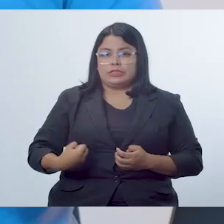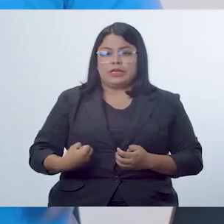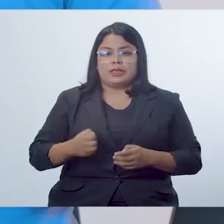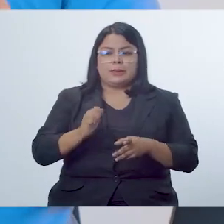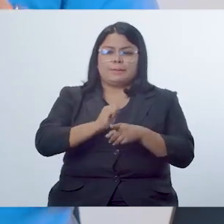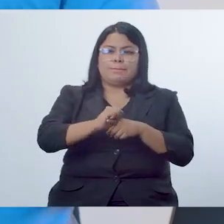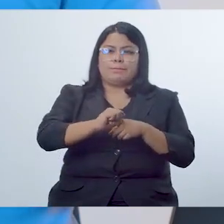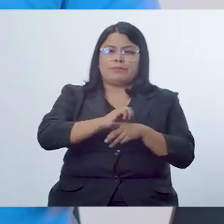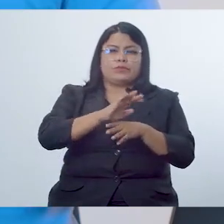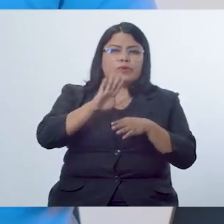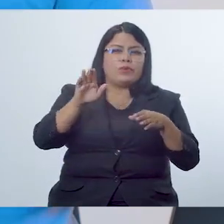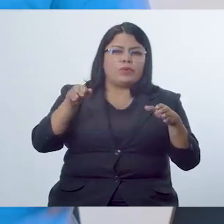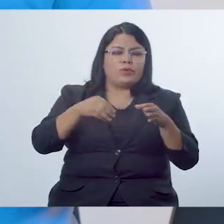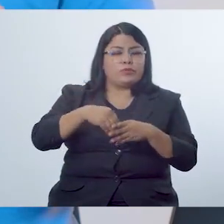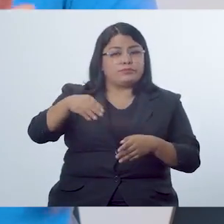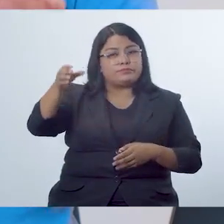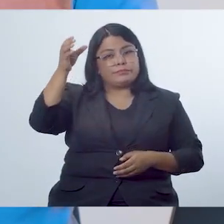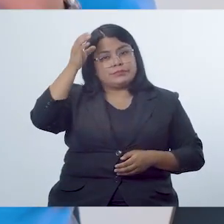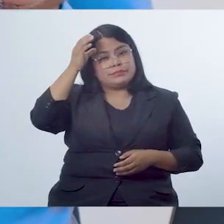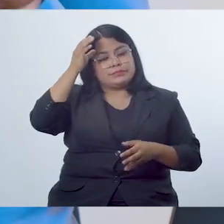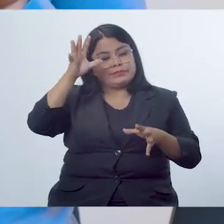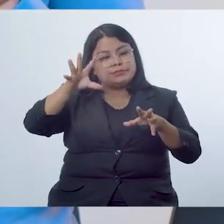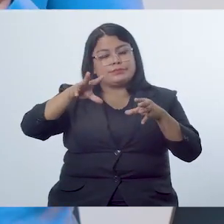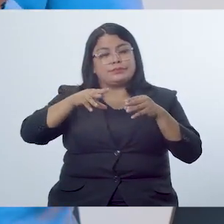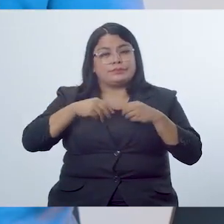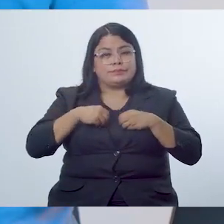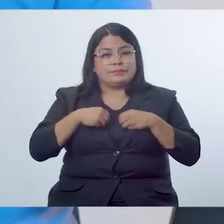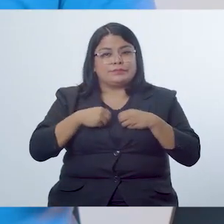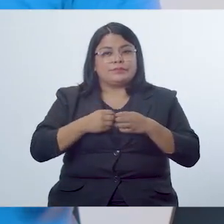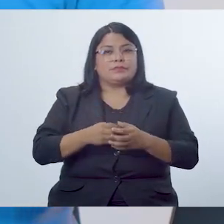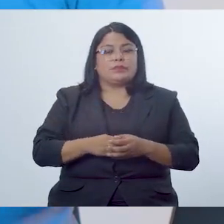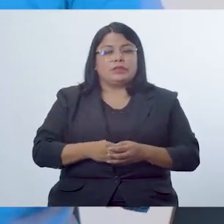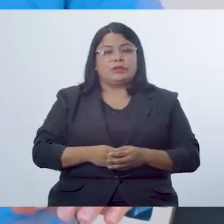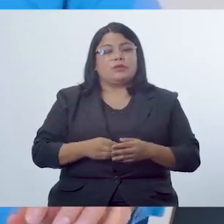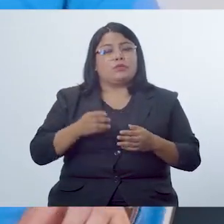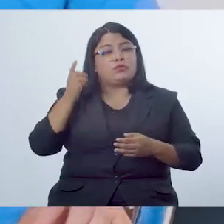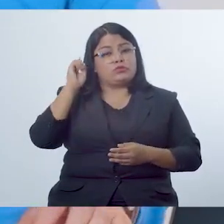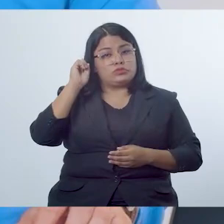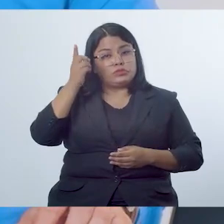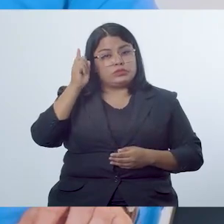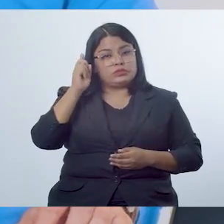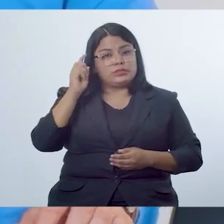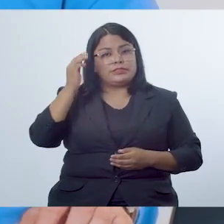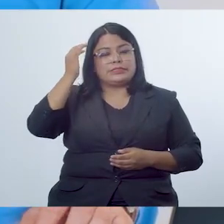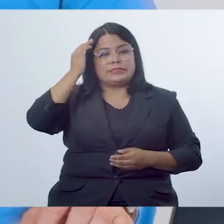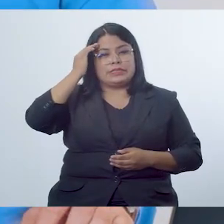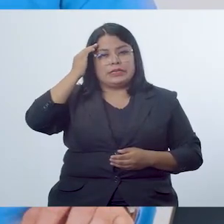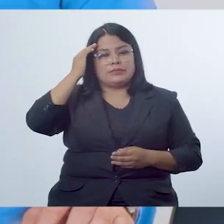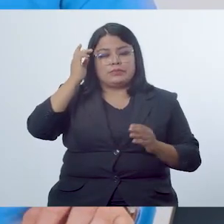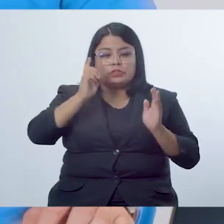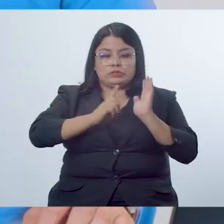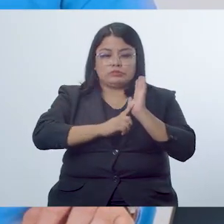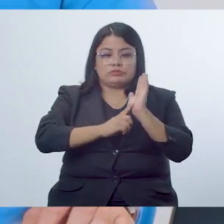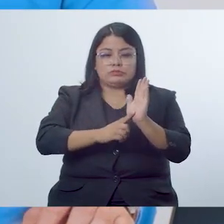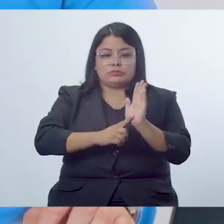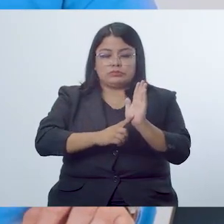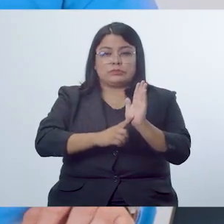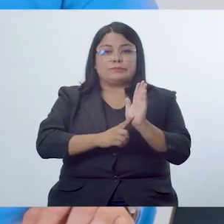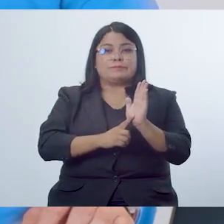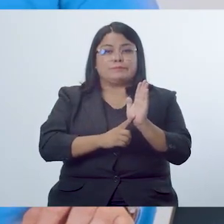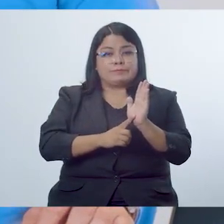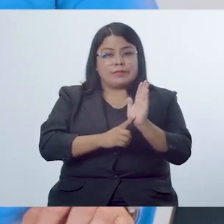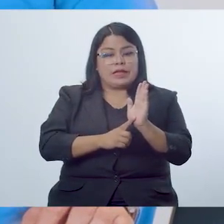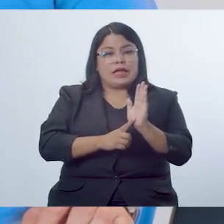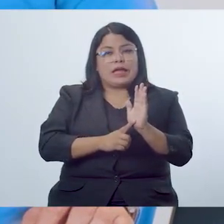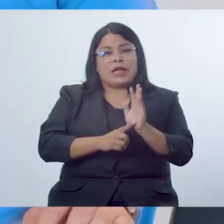estudiantado ponga en práctica todo el conocimiento adquirido y que como docentes tengamos evidencias